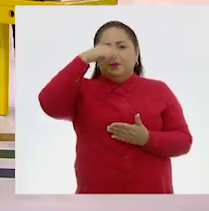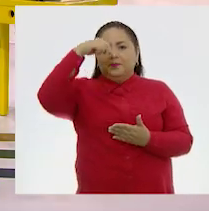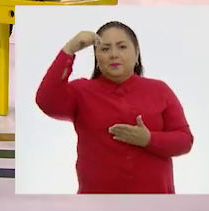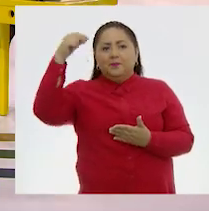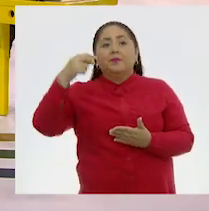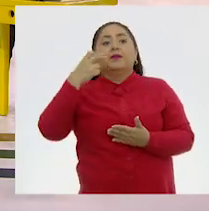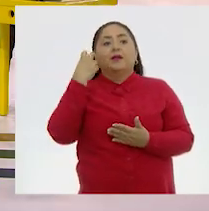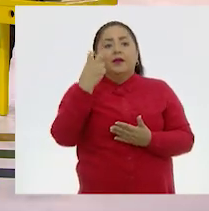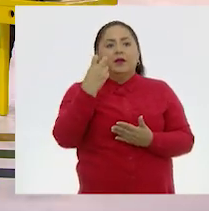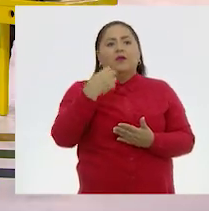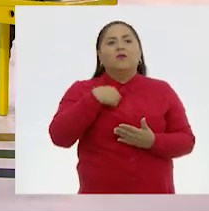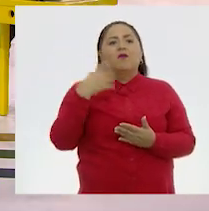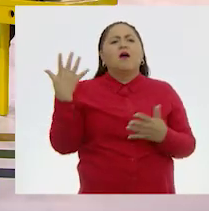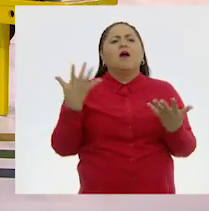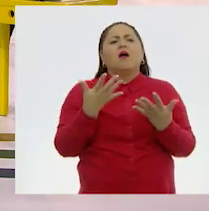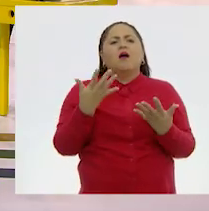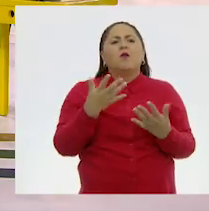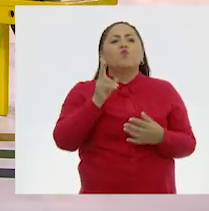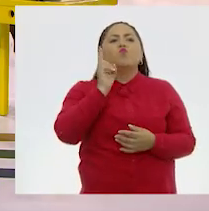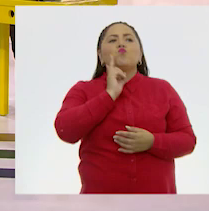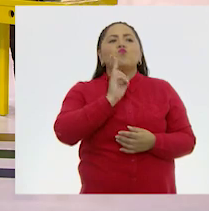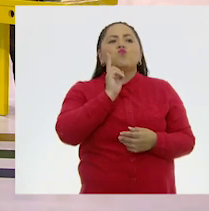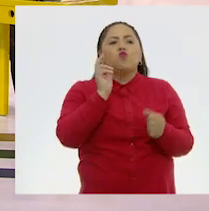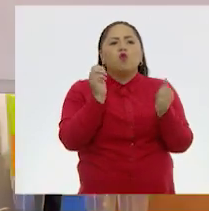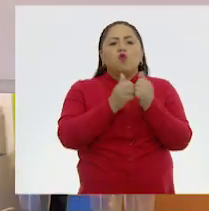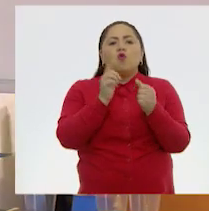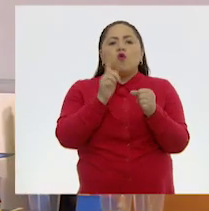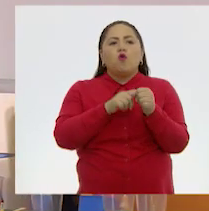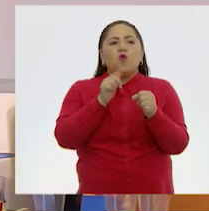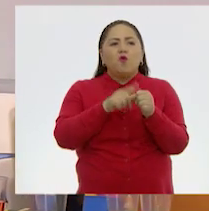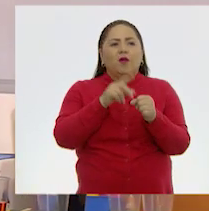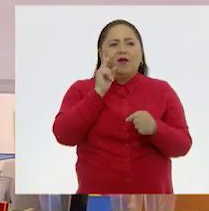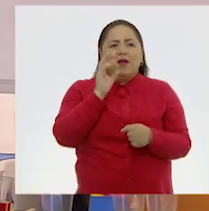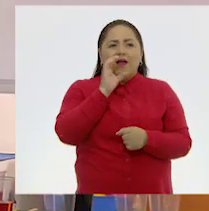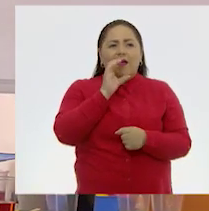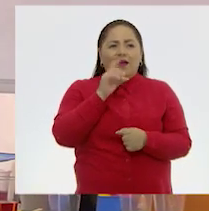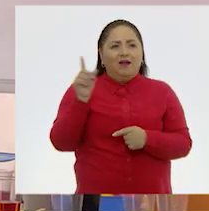Entonces, primero hice una prueba con colores cálidos.